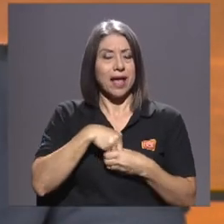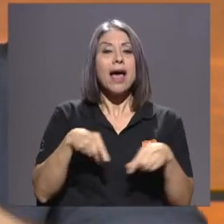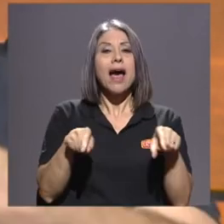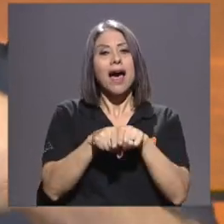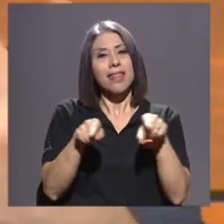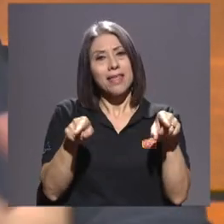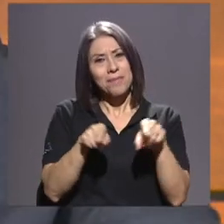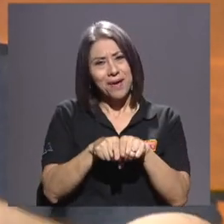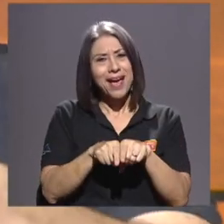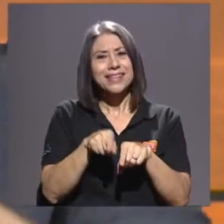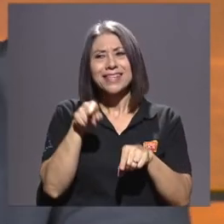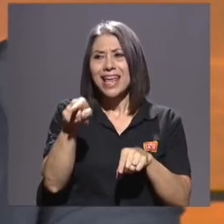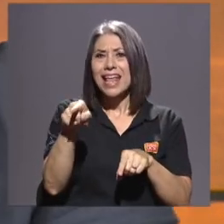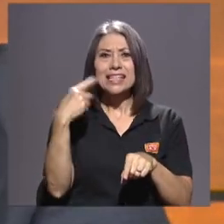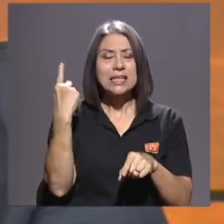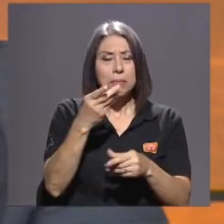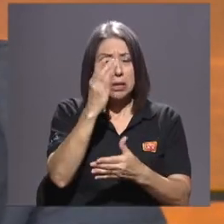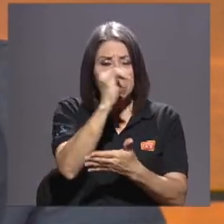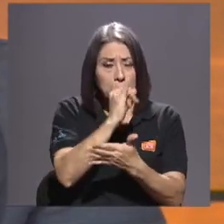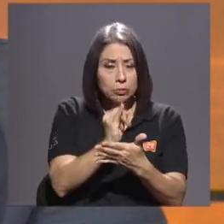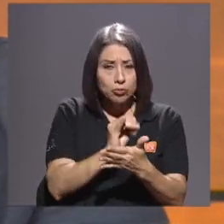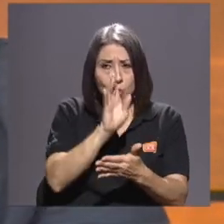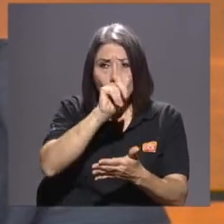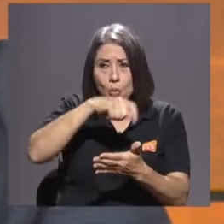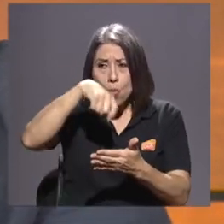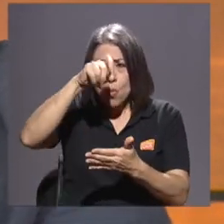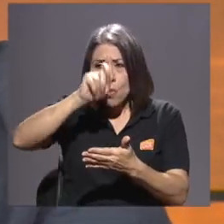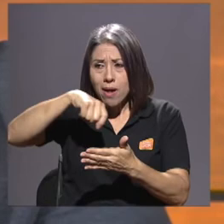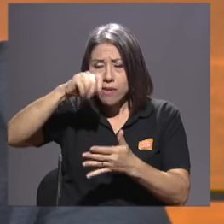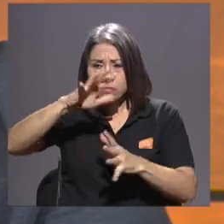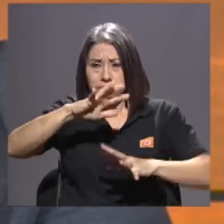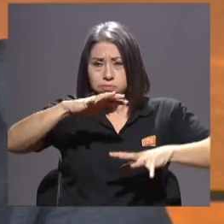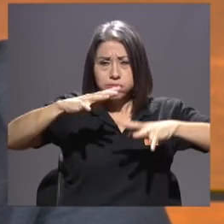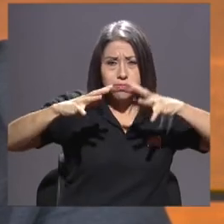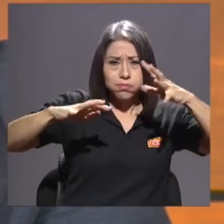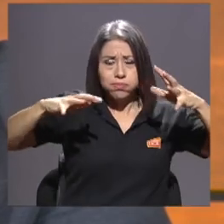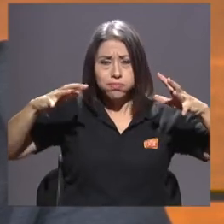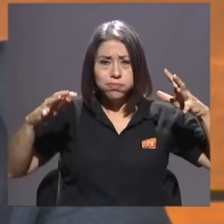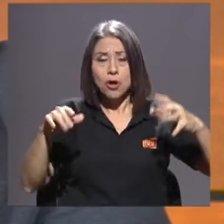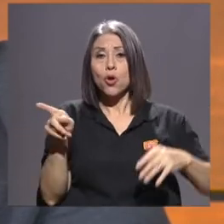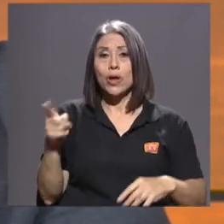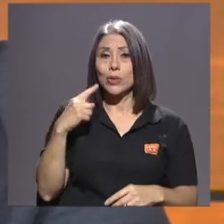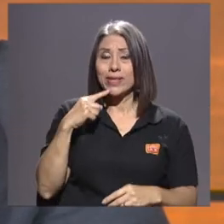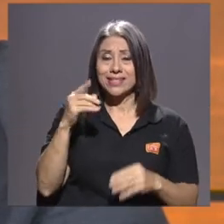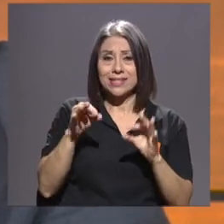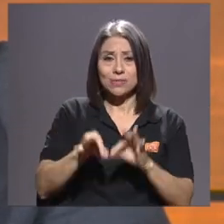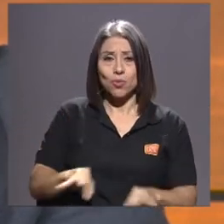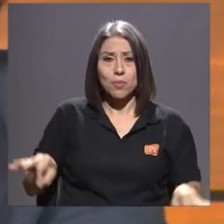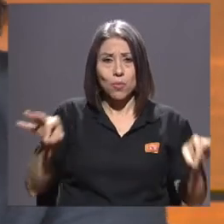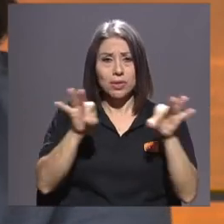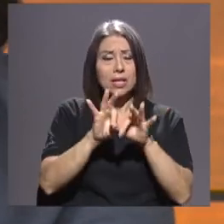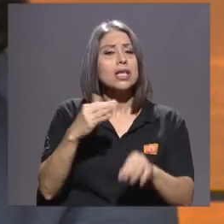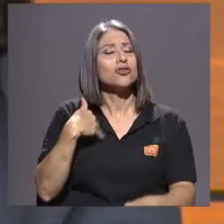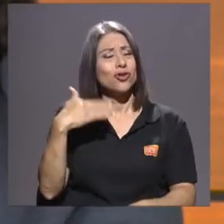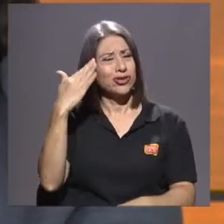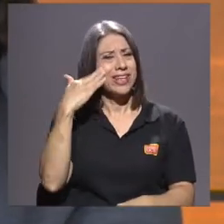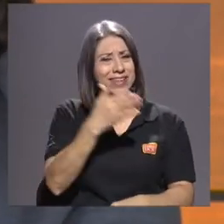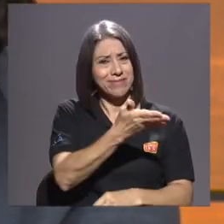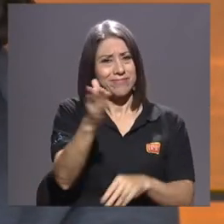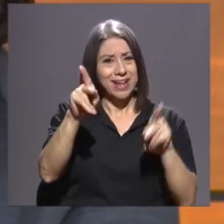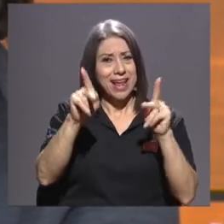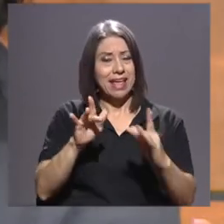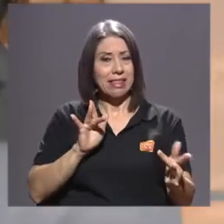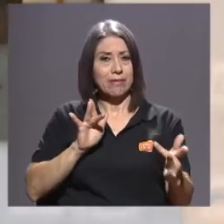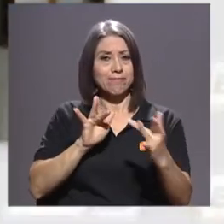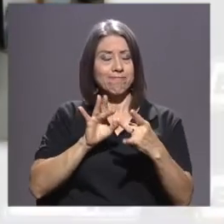ese tema de la exaltación de las formas, entonces, eso que tú dices es muy importante, y yo sé que la gente se va a conectar mucho con